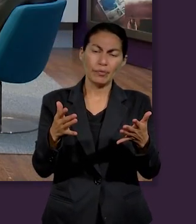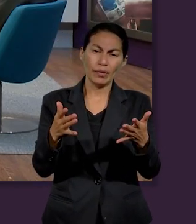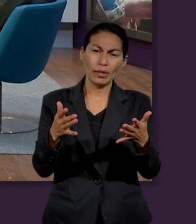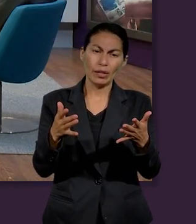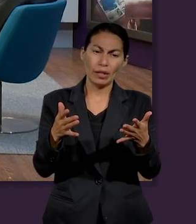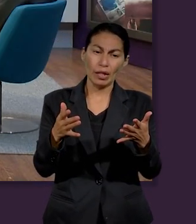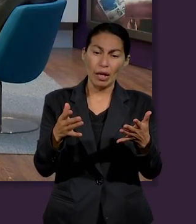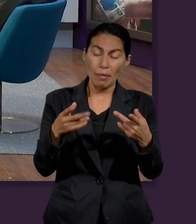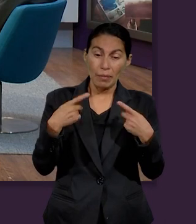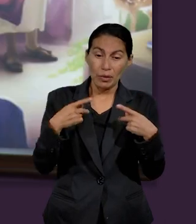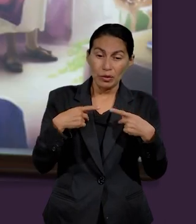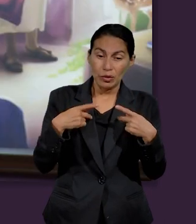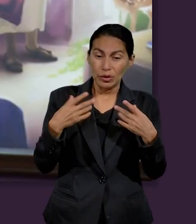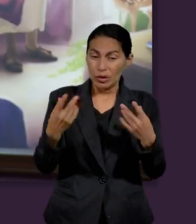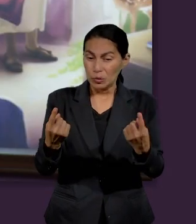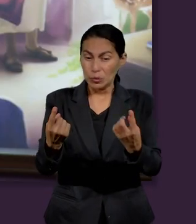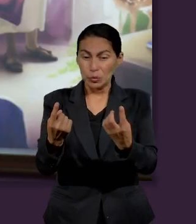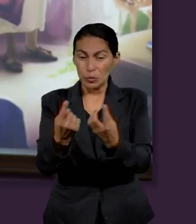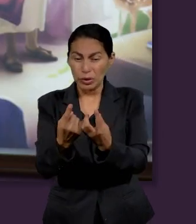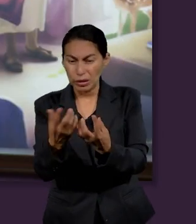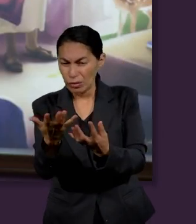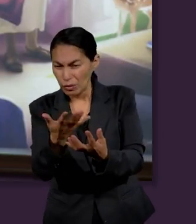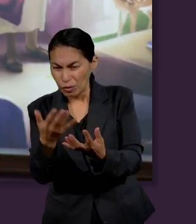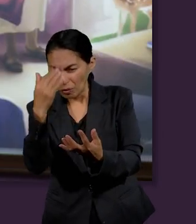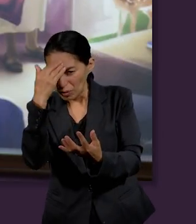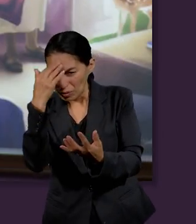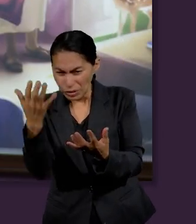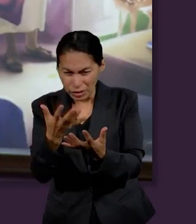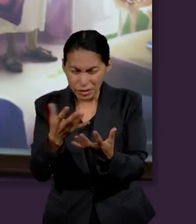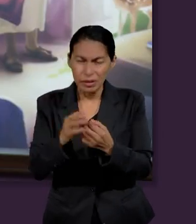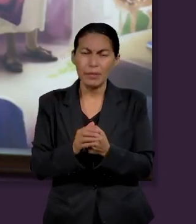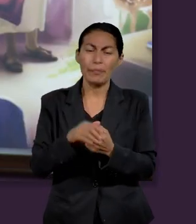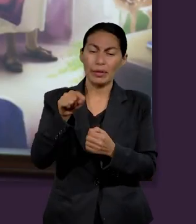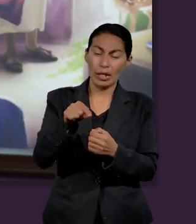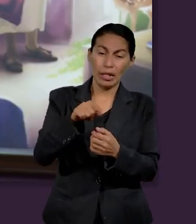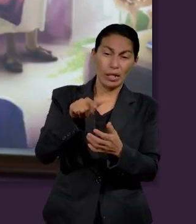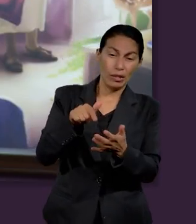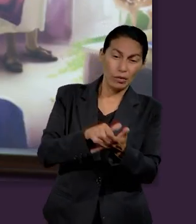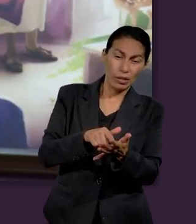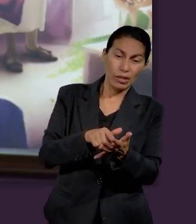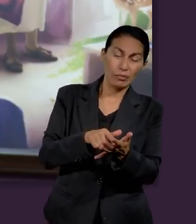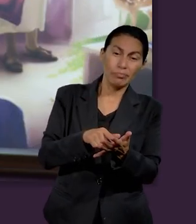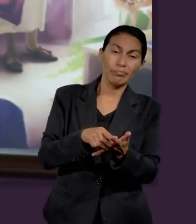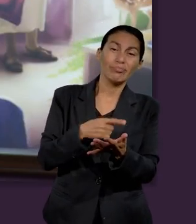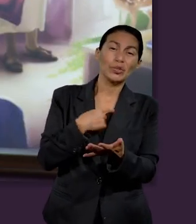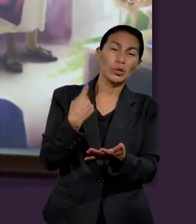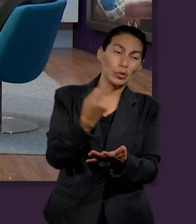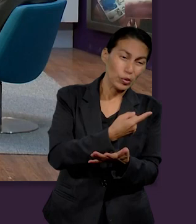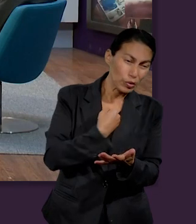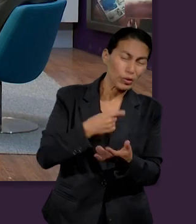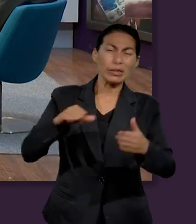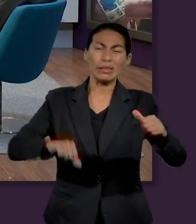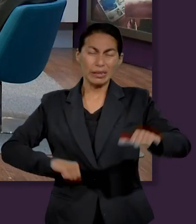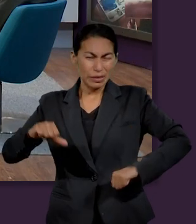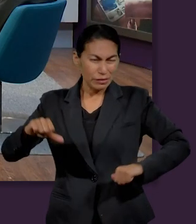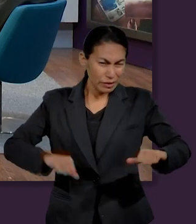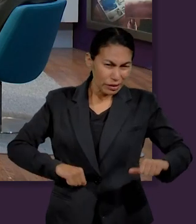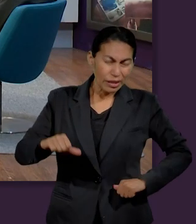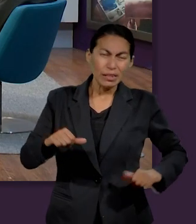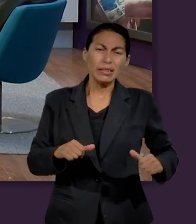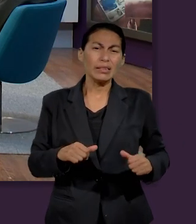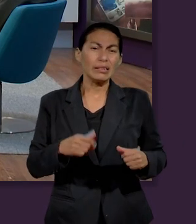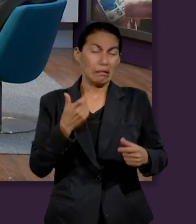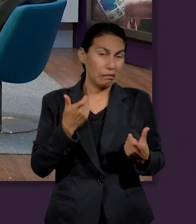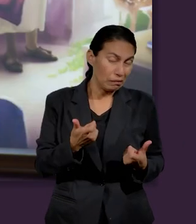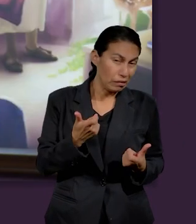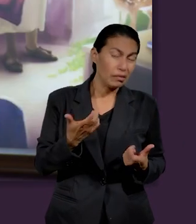dejado absorber demasiado por la ciudad y creo que actualmente la ciudad de Sodoma puede ser otra cosa para nosotros. Puede ser muchas actividades,